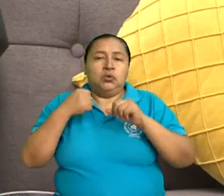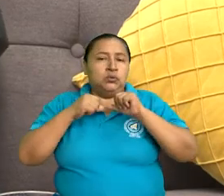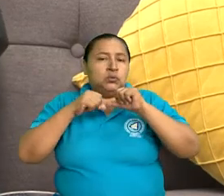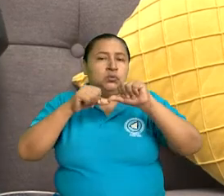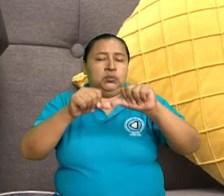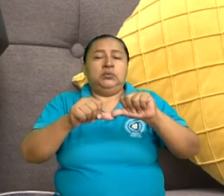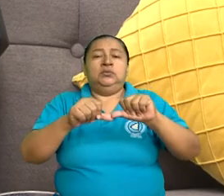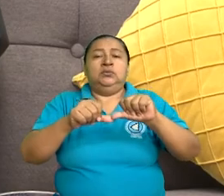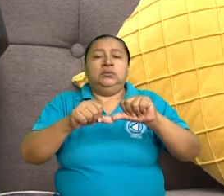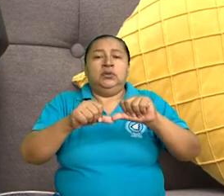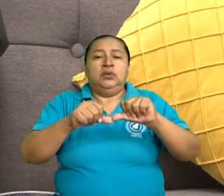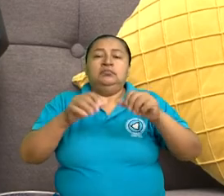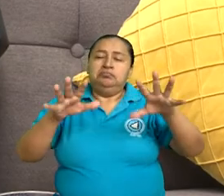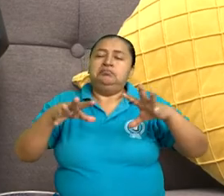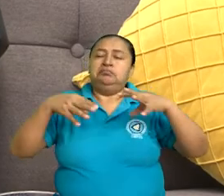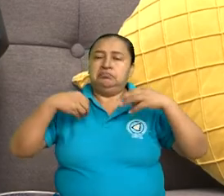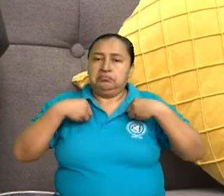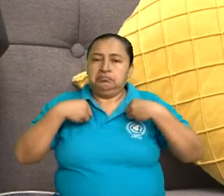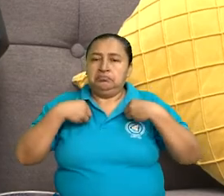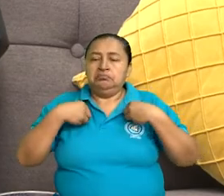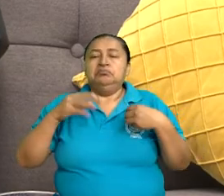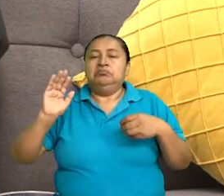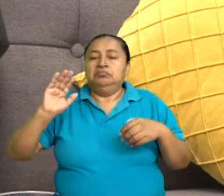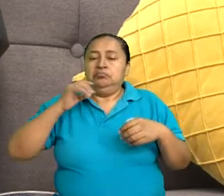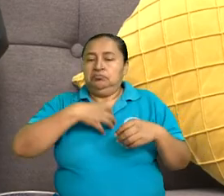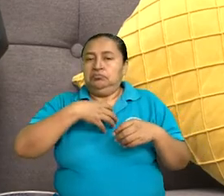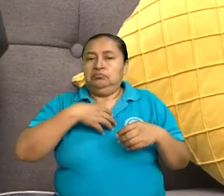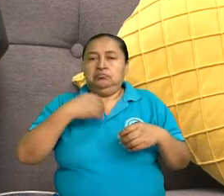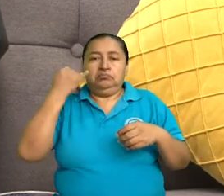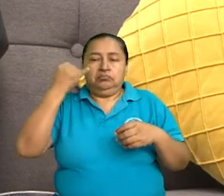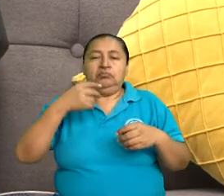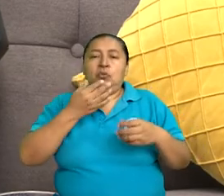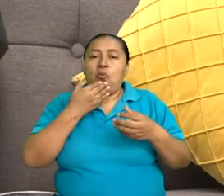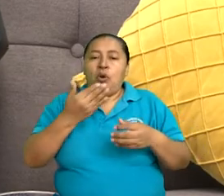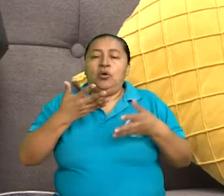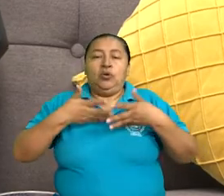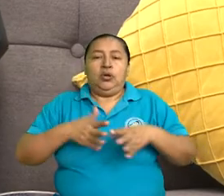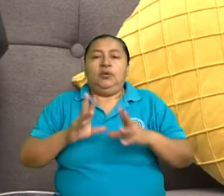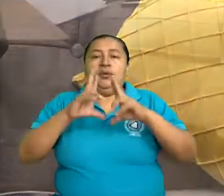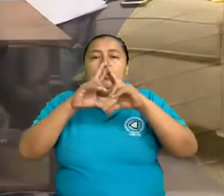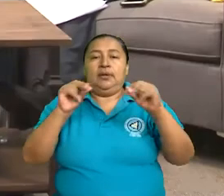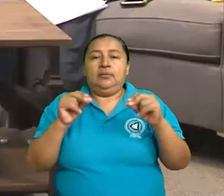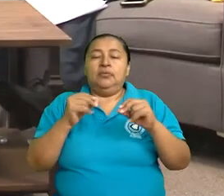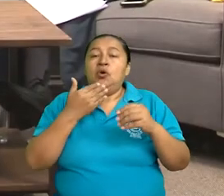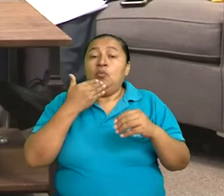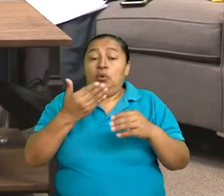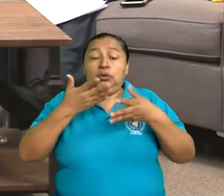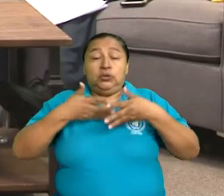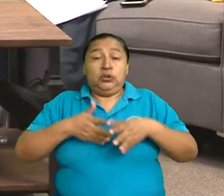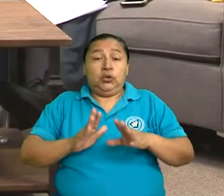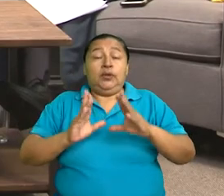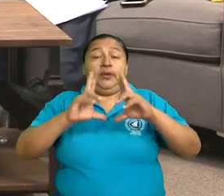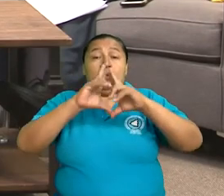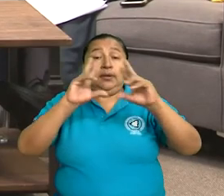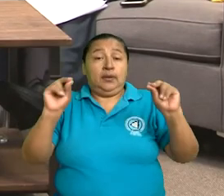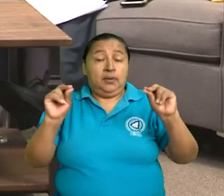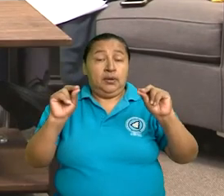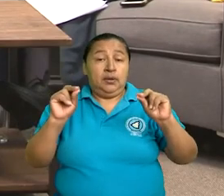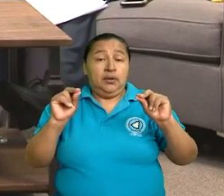asumiendo un comportamiento de buenos hijos de Nicaragua. Los buenos hijos de Nicaragua,